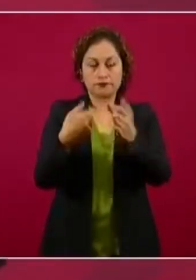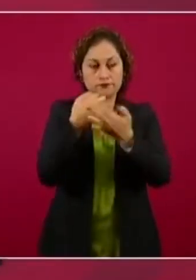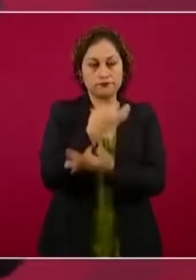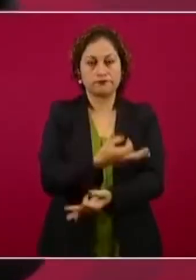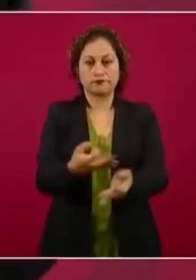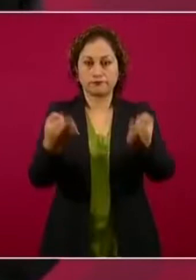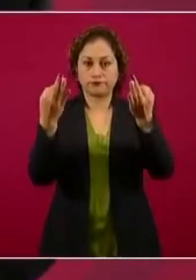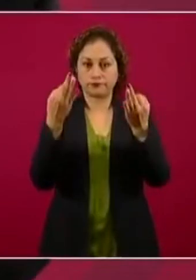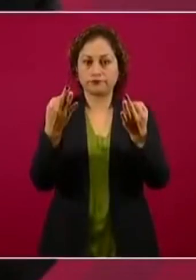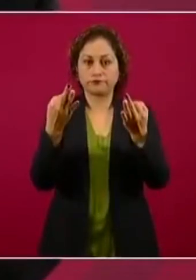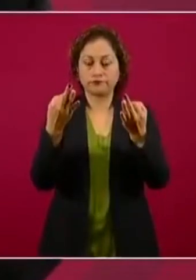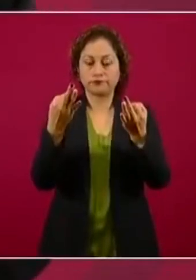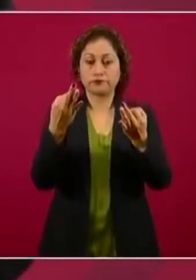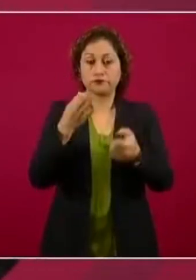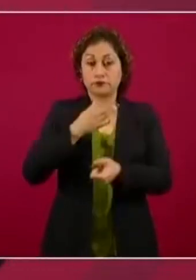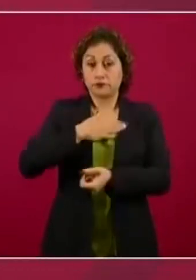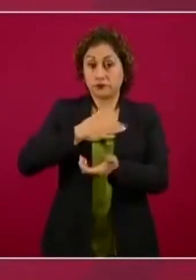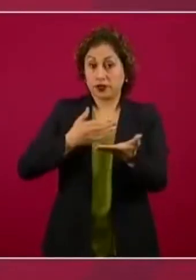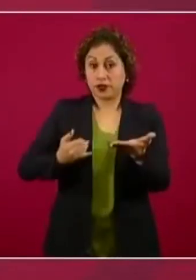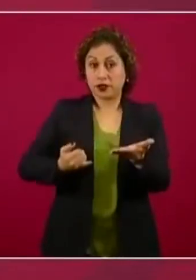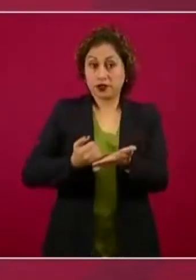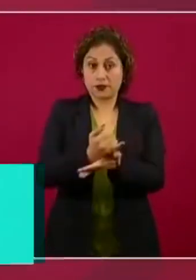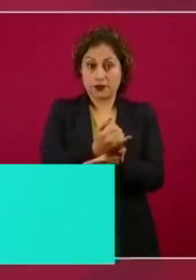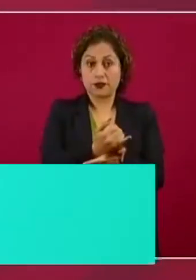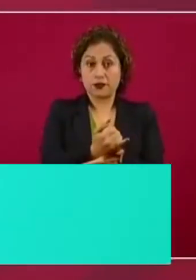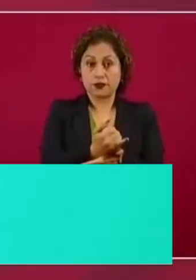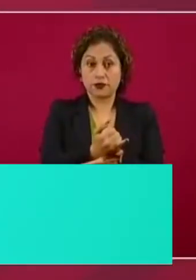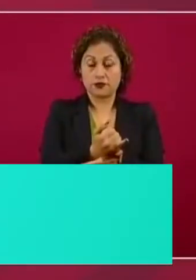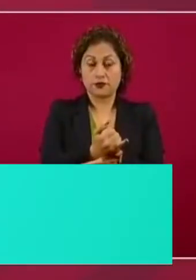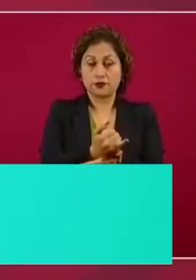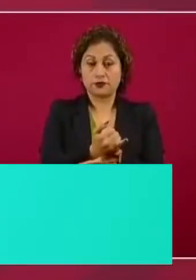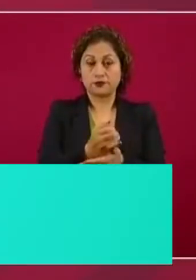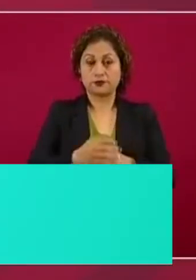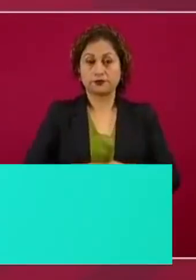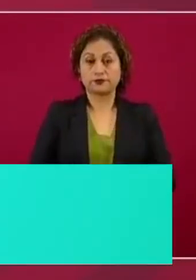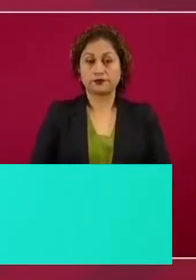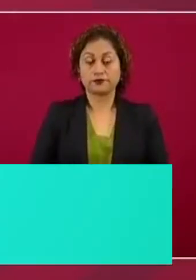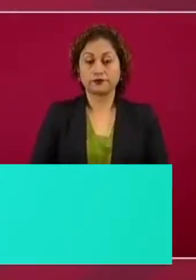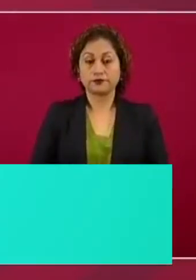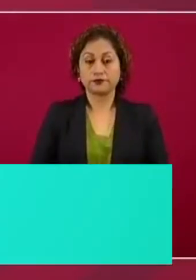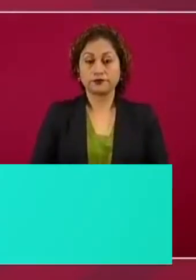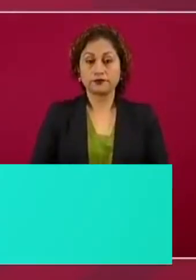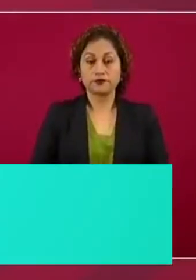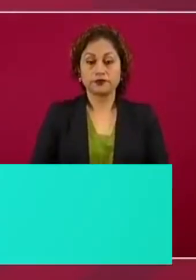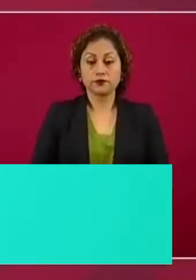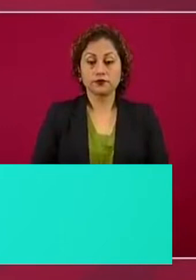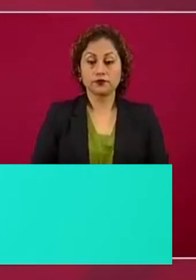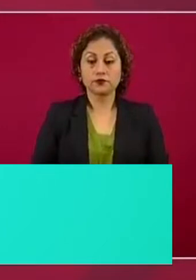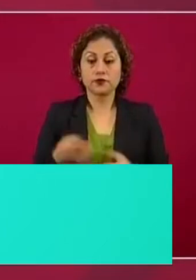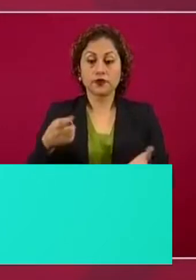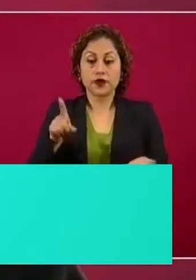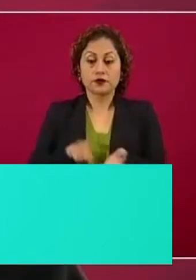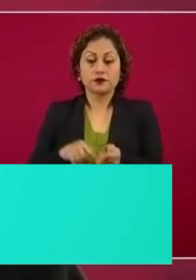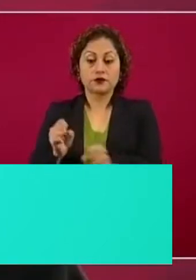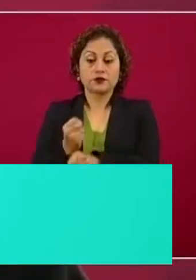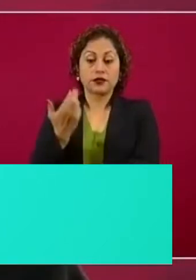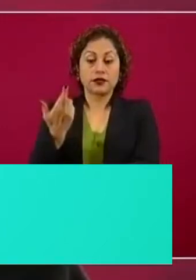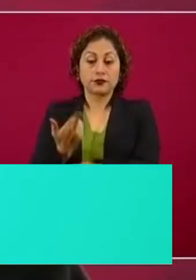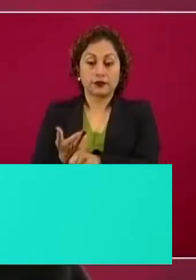solicite el beneplácito al gobierno estadounidense. Para que en la Secretaría de Educación Pública